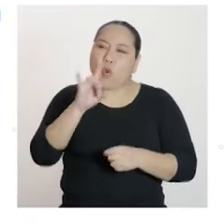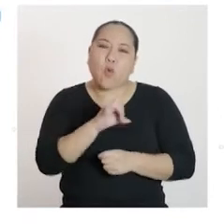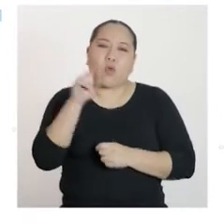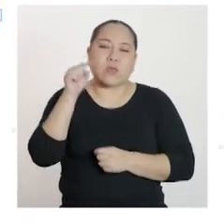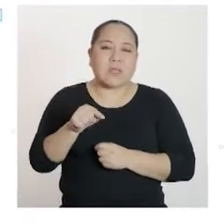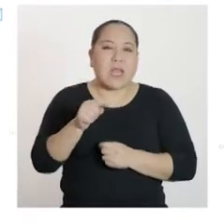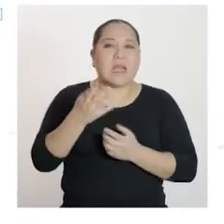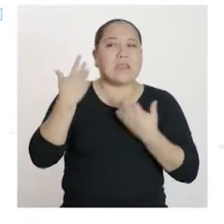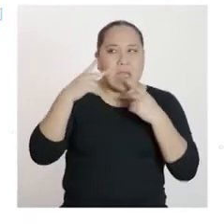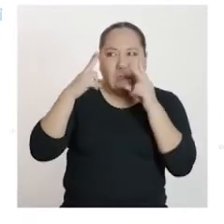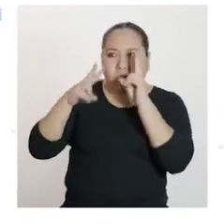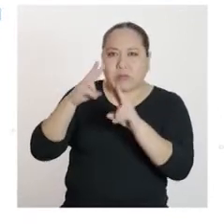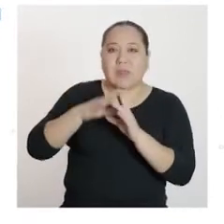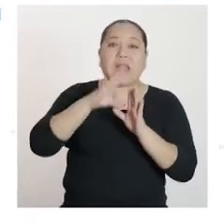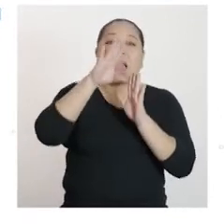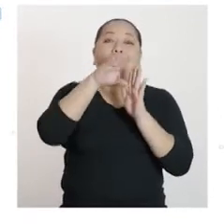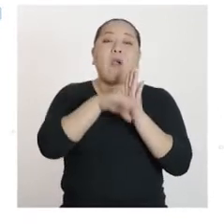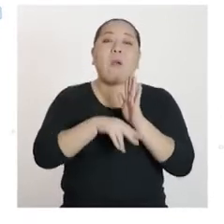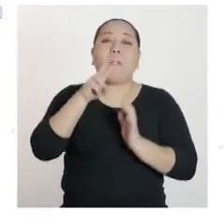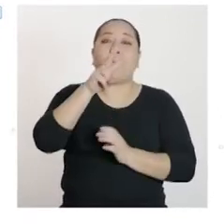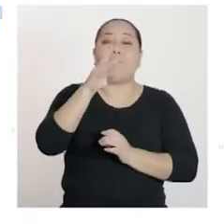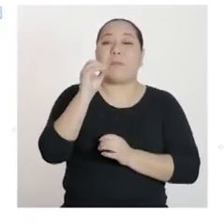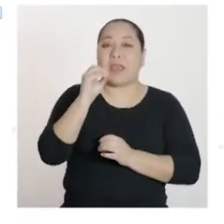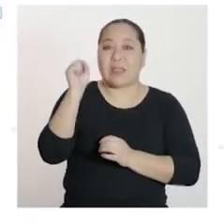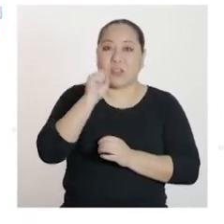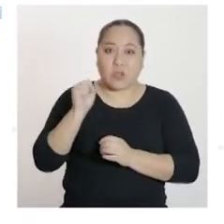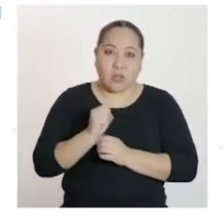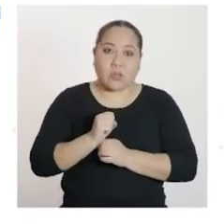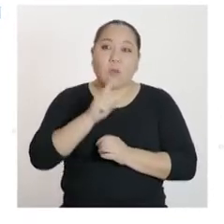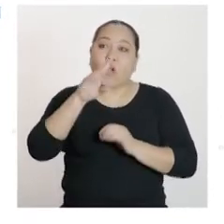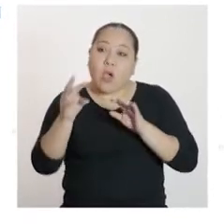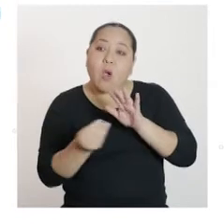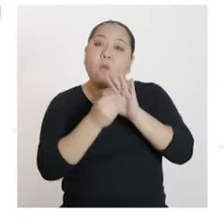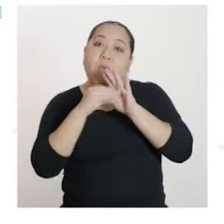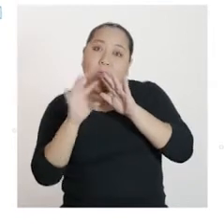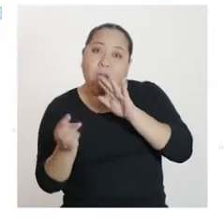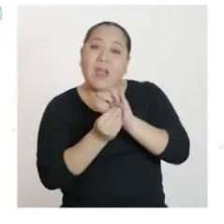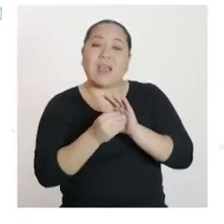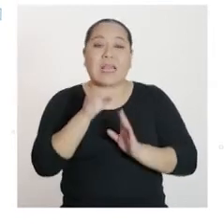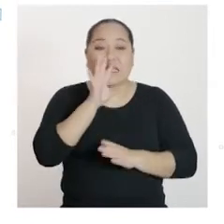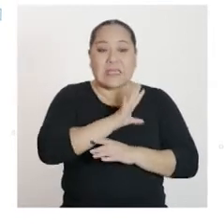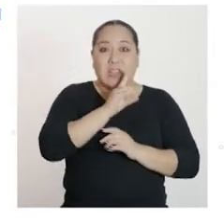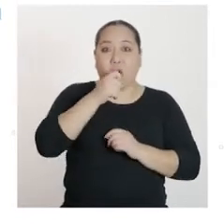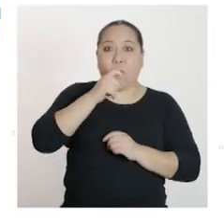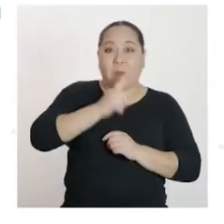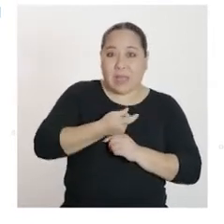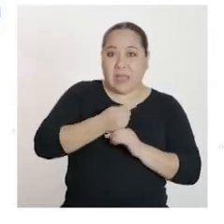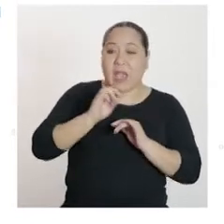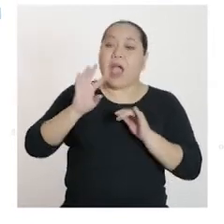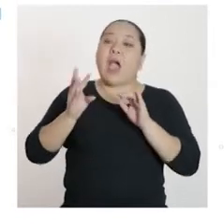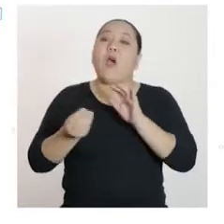queremos hacer un descuento de 20 soles por cada millar adicional a los 5 millares vendidos. ¡Buena!